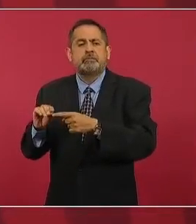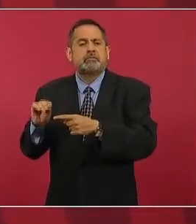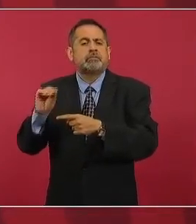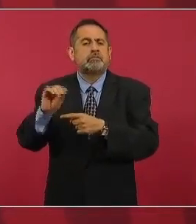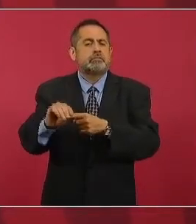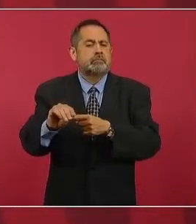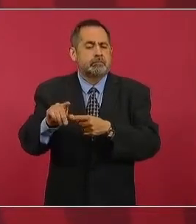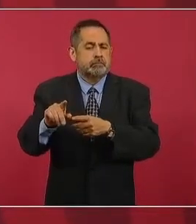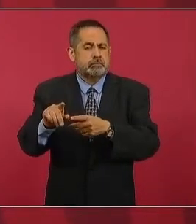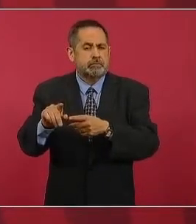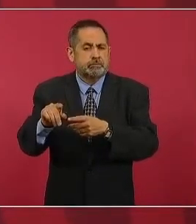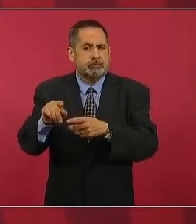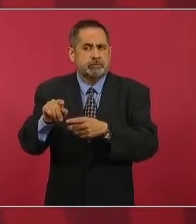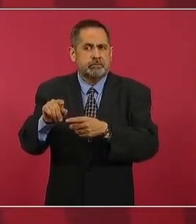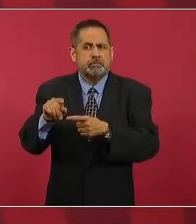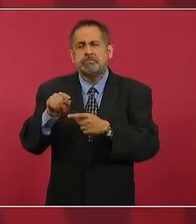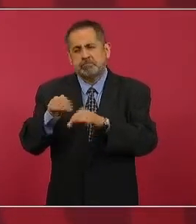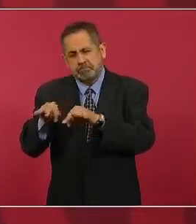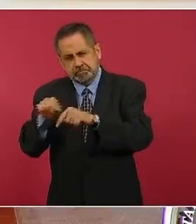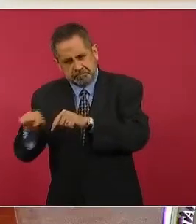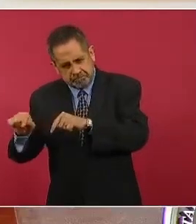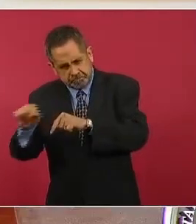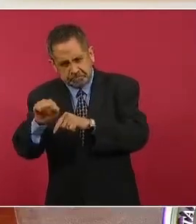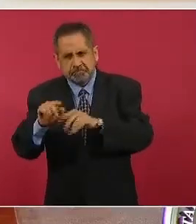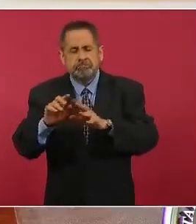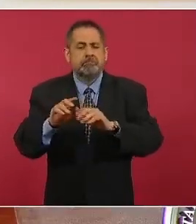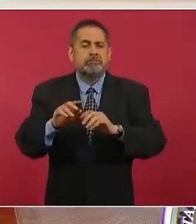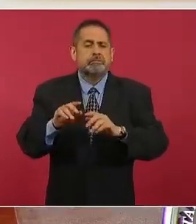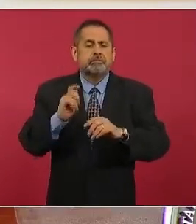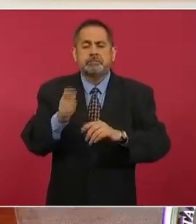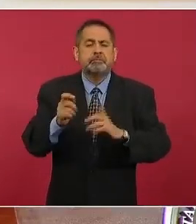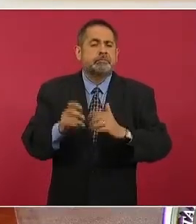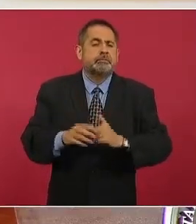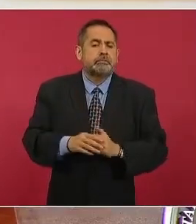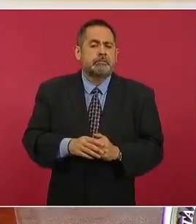tenemos otras actividades todo